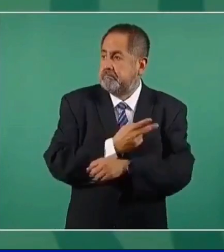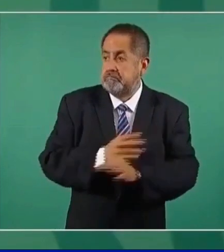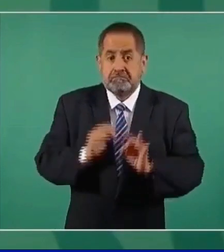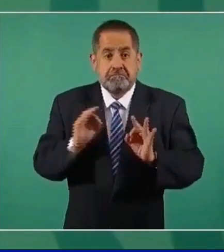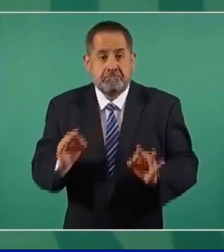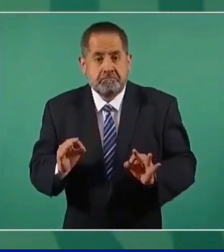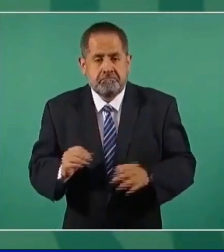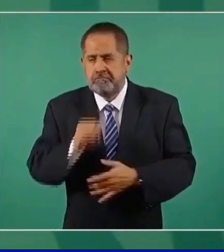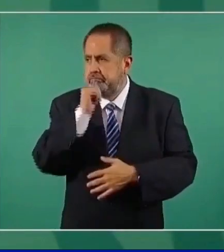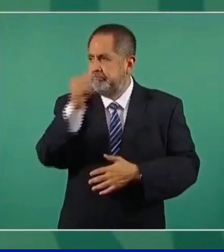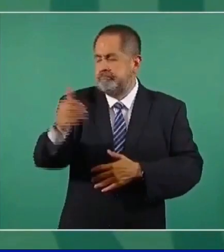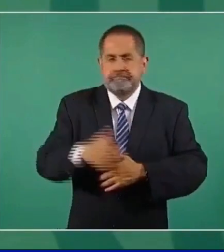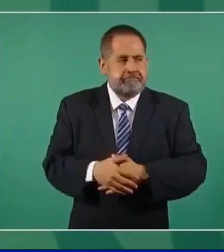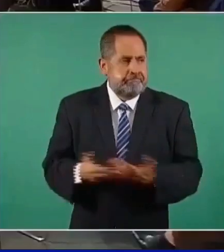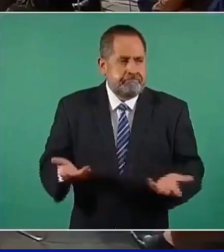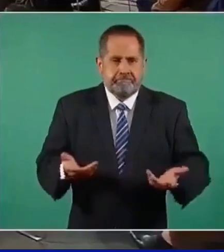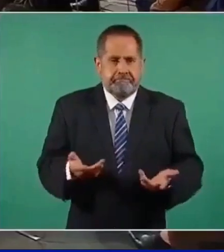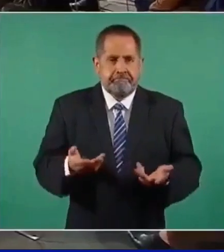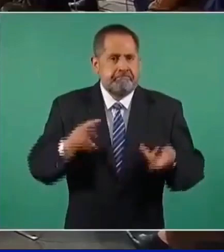al contrario,